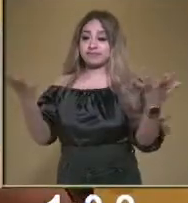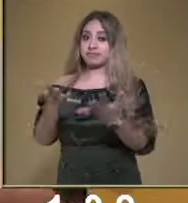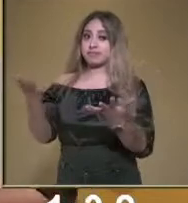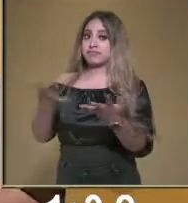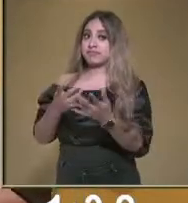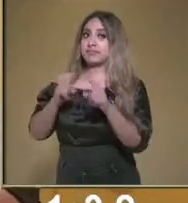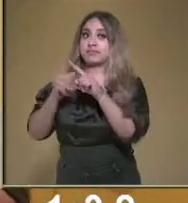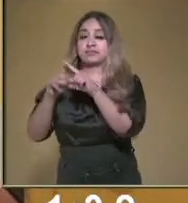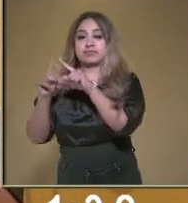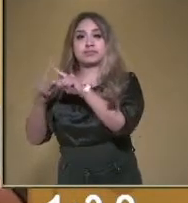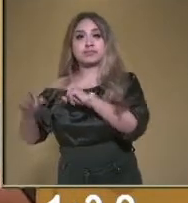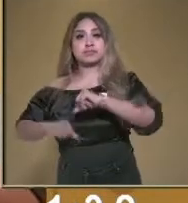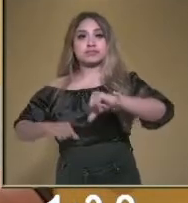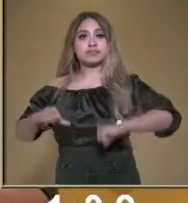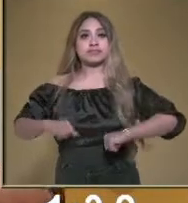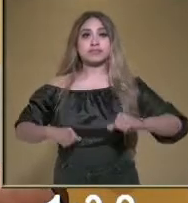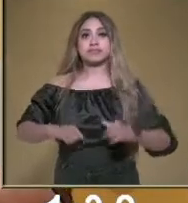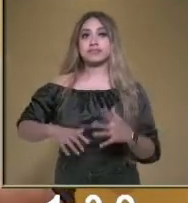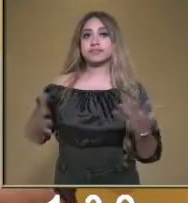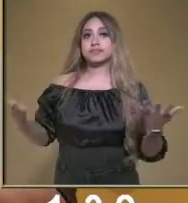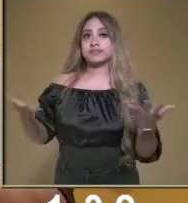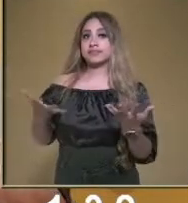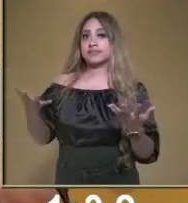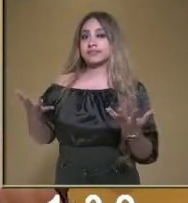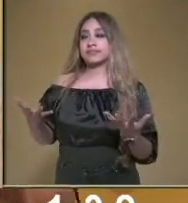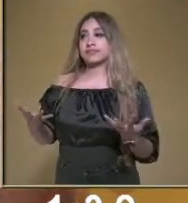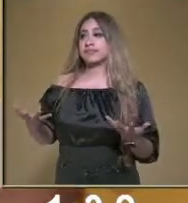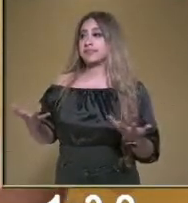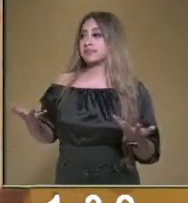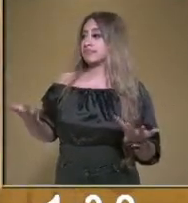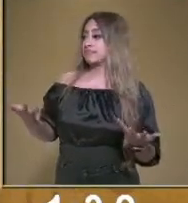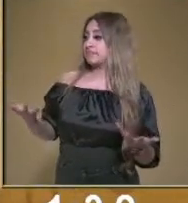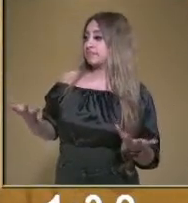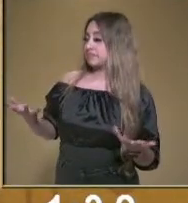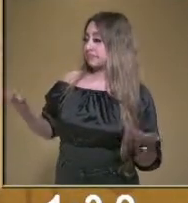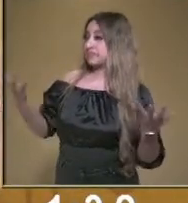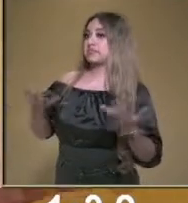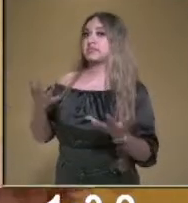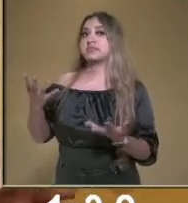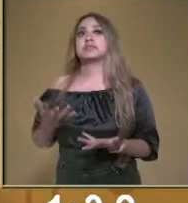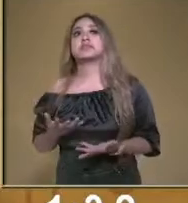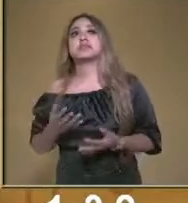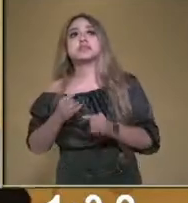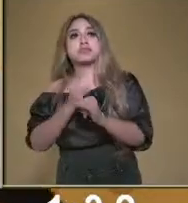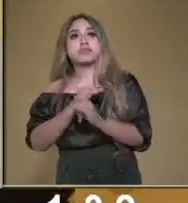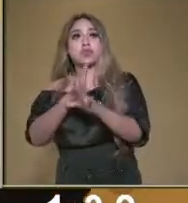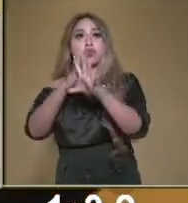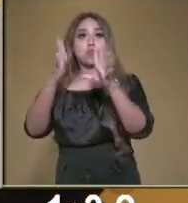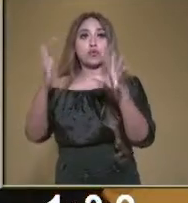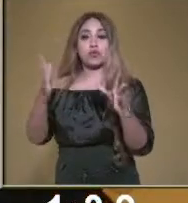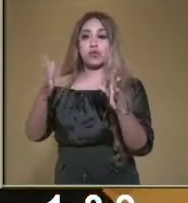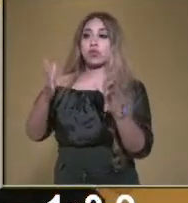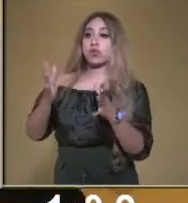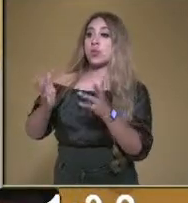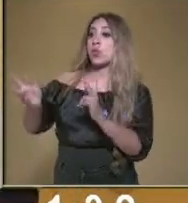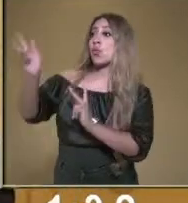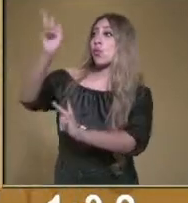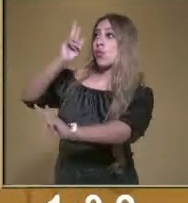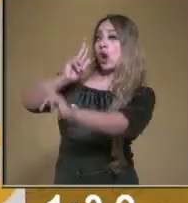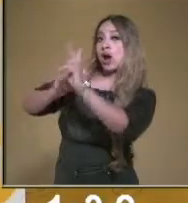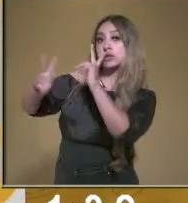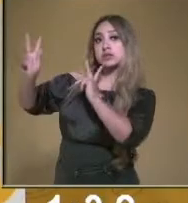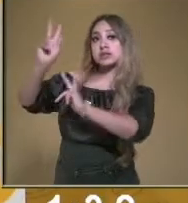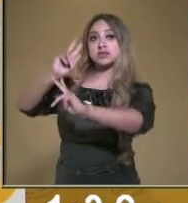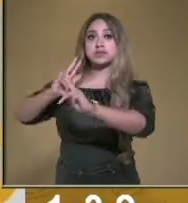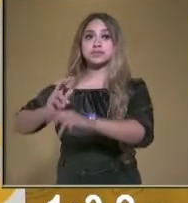como cada programa, para tener una cápsula informativa de poesía coral. Está con nosotros